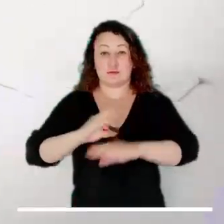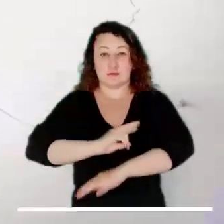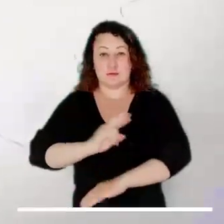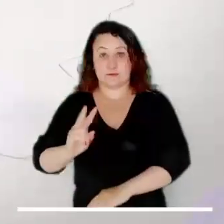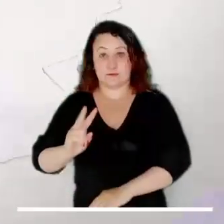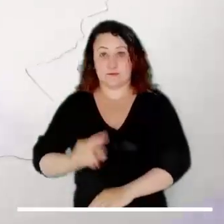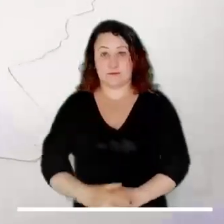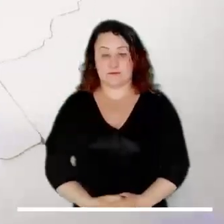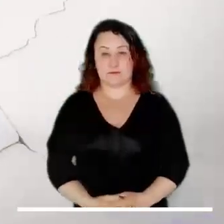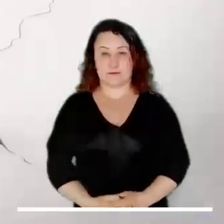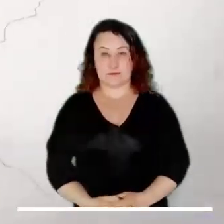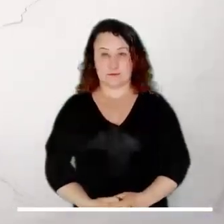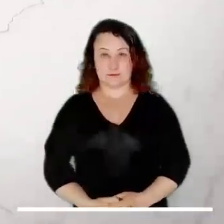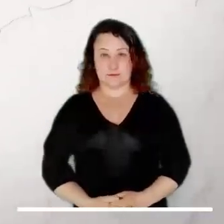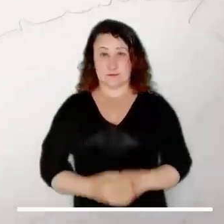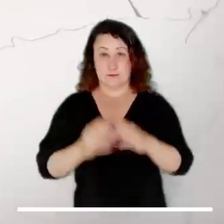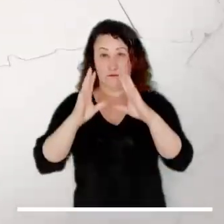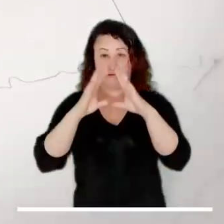del Cauca y Cauca.